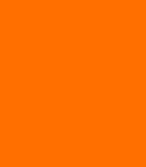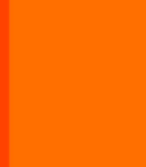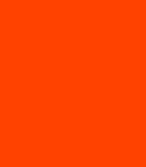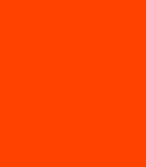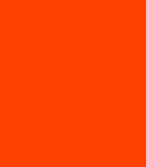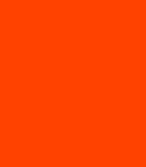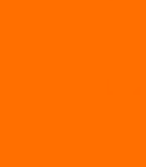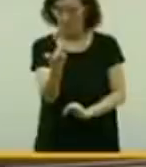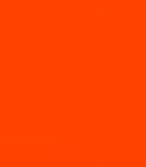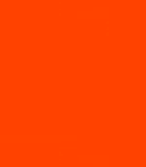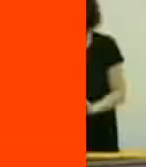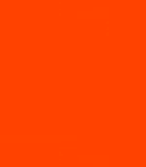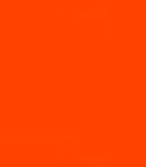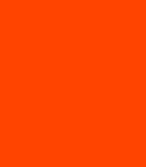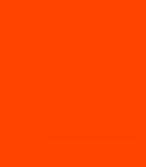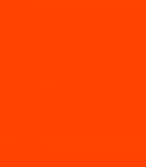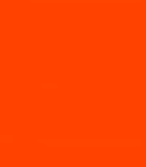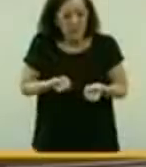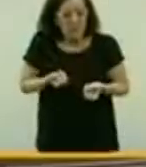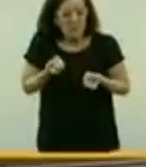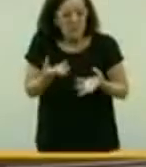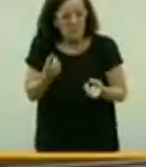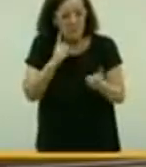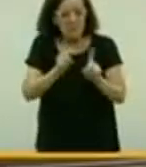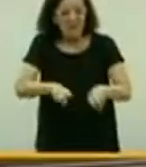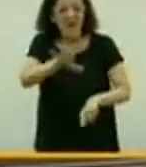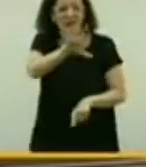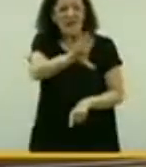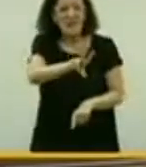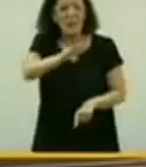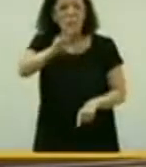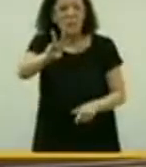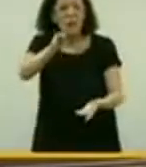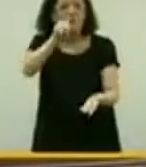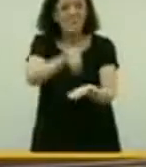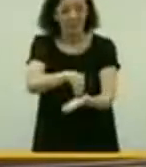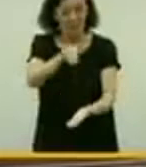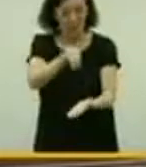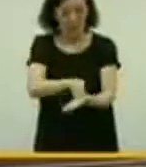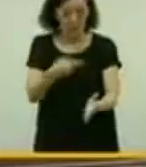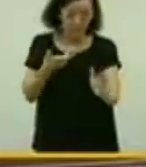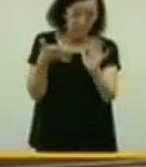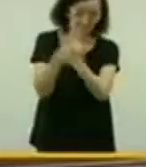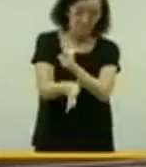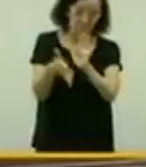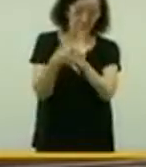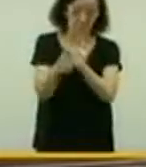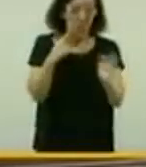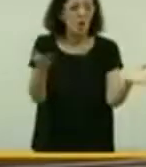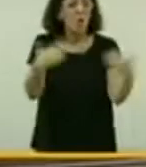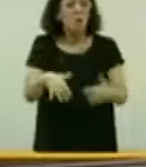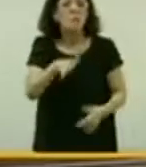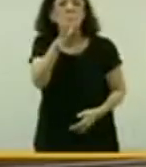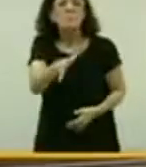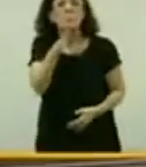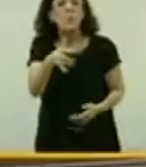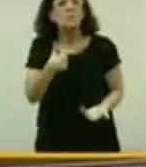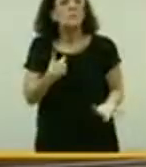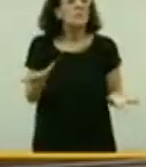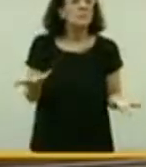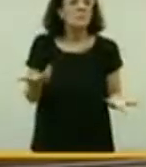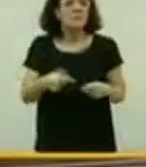He informado sobre lo mismo en 52 oportunidades, que no hay ninguna razón sobrevenida que demande esta